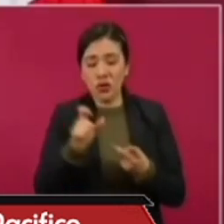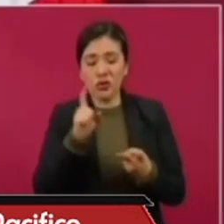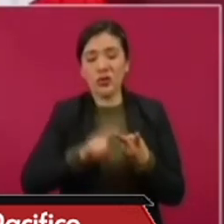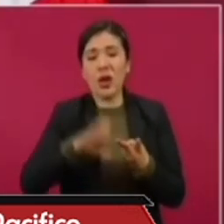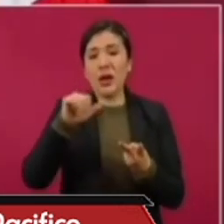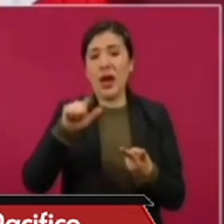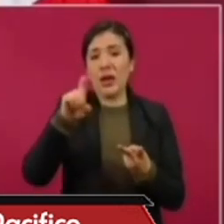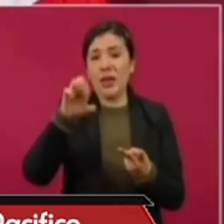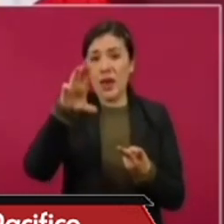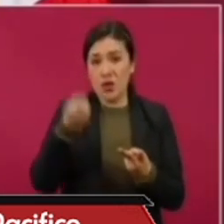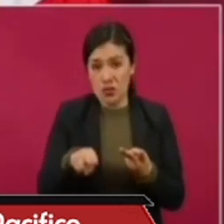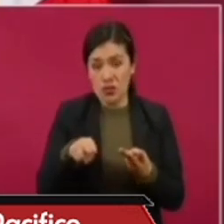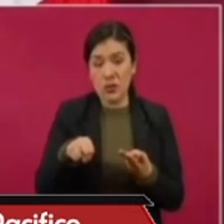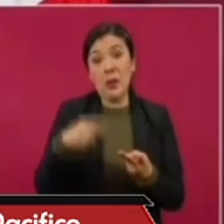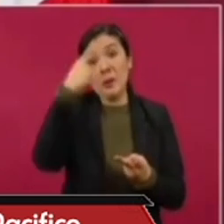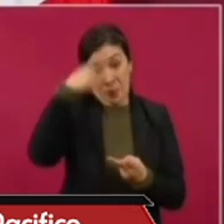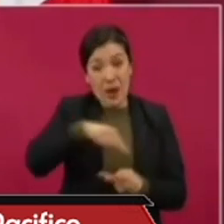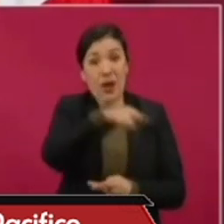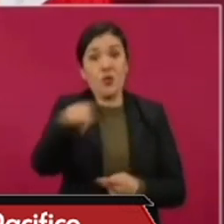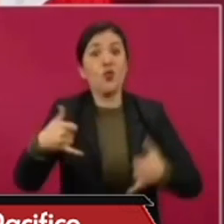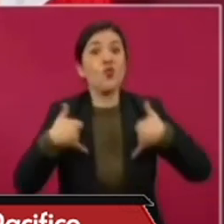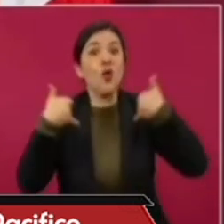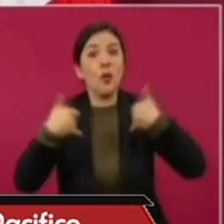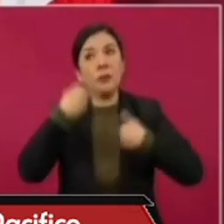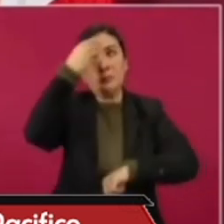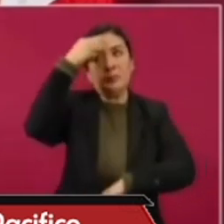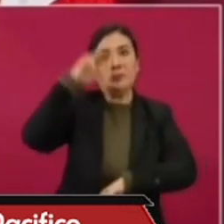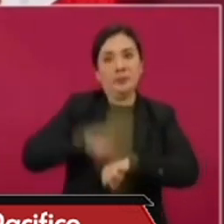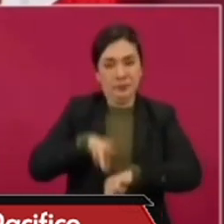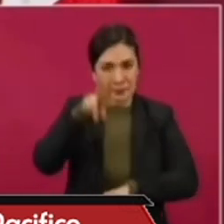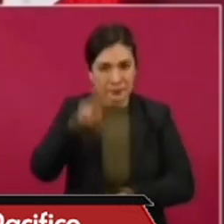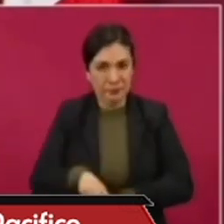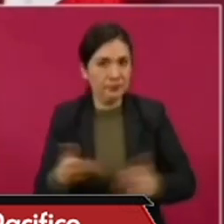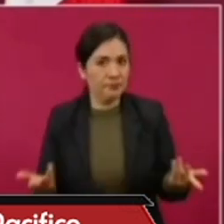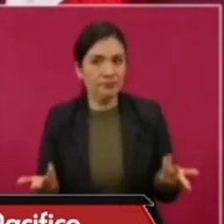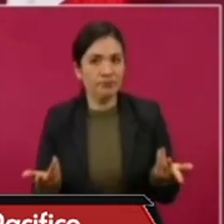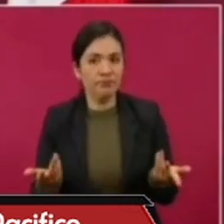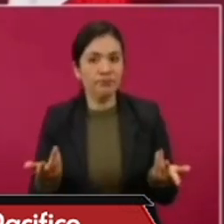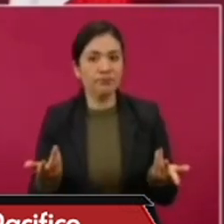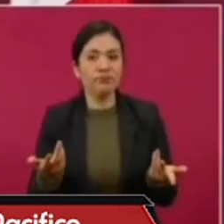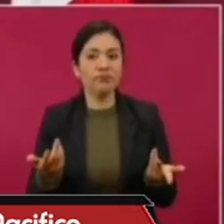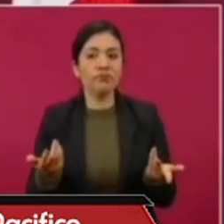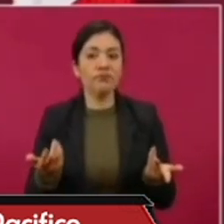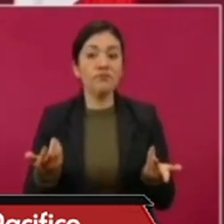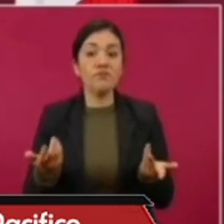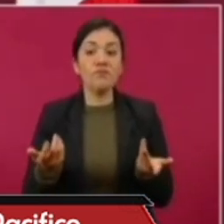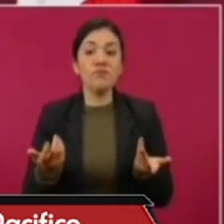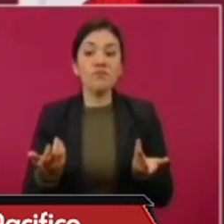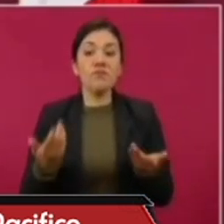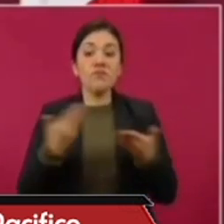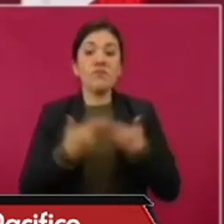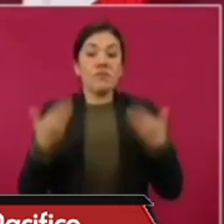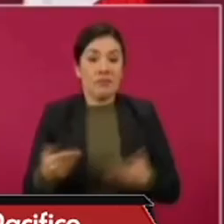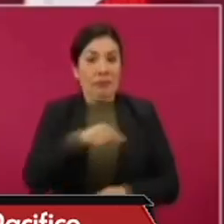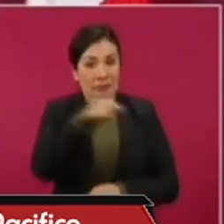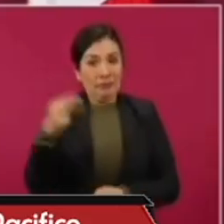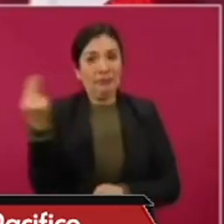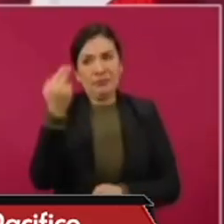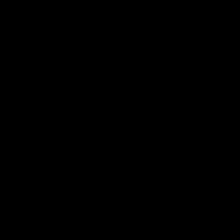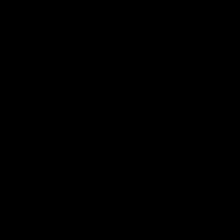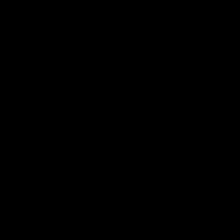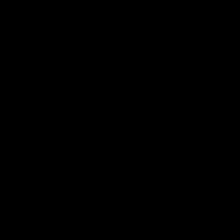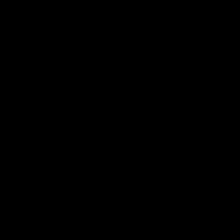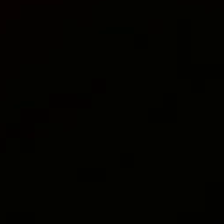Todo esto para los jóvenes, porque deben de saber de dónde